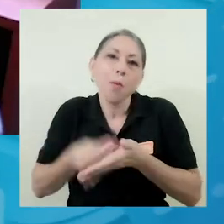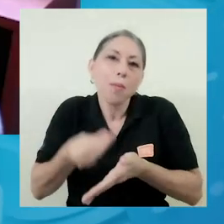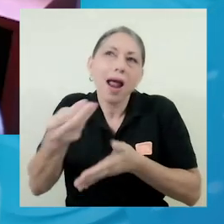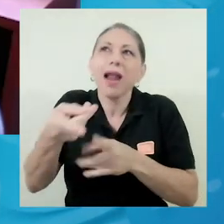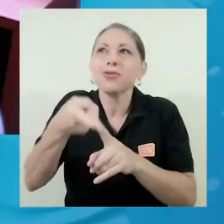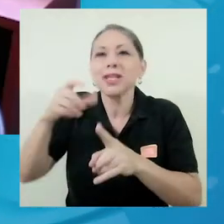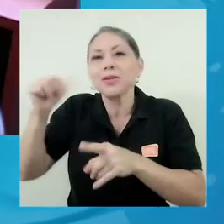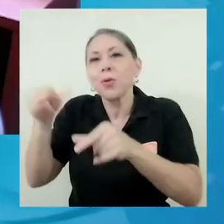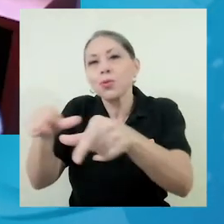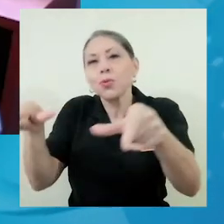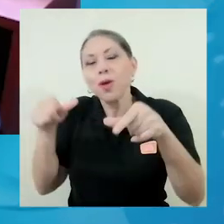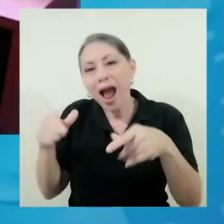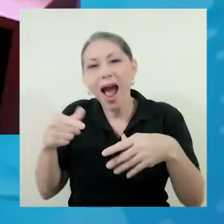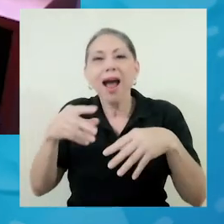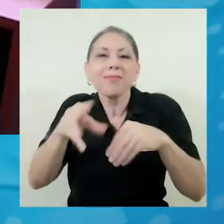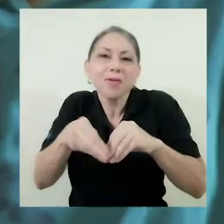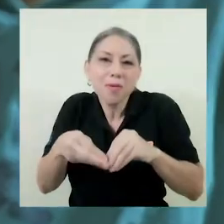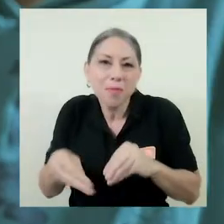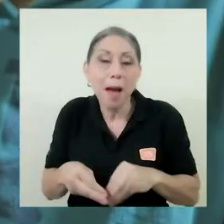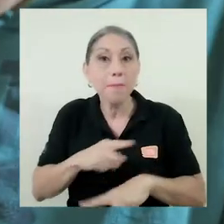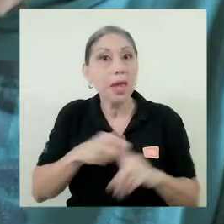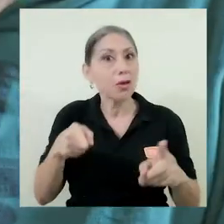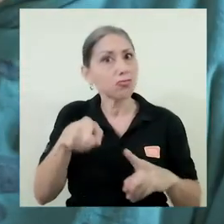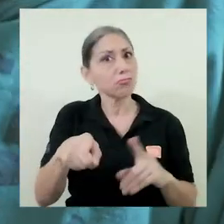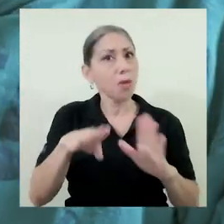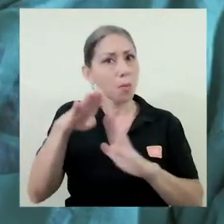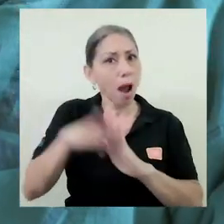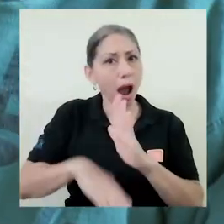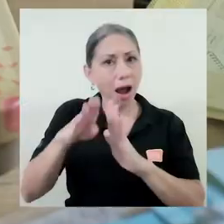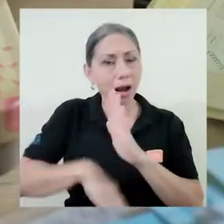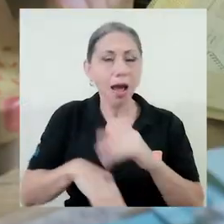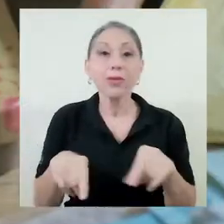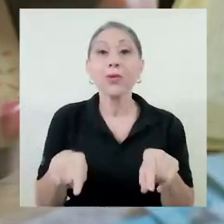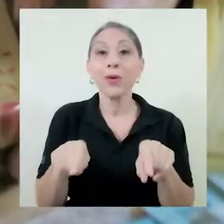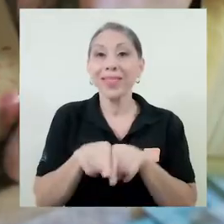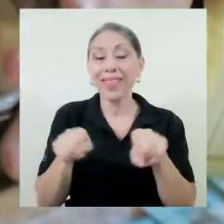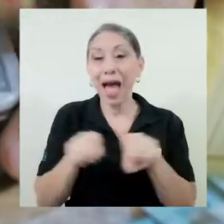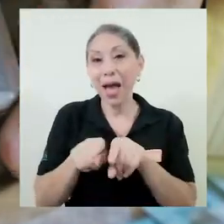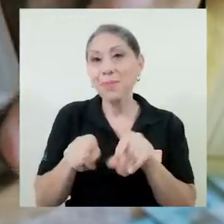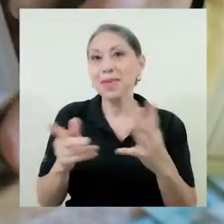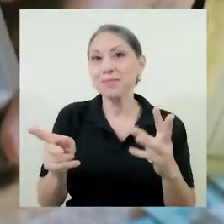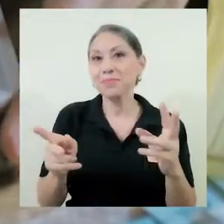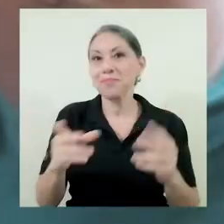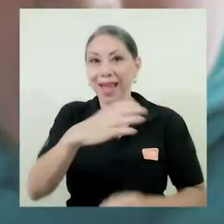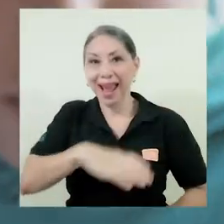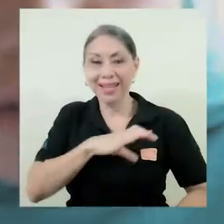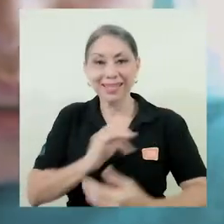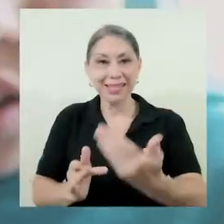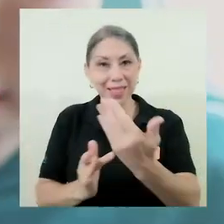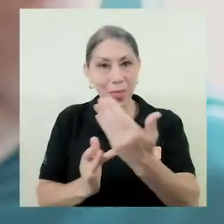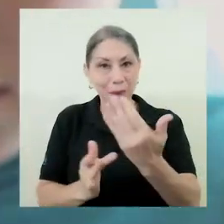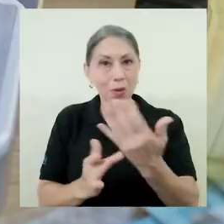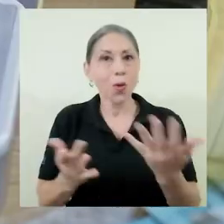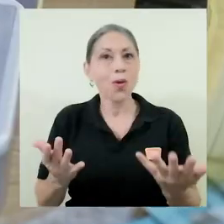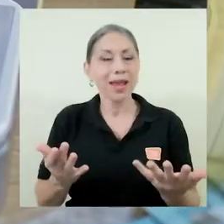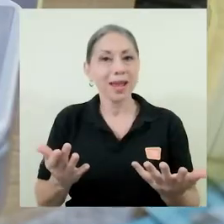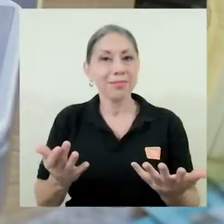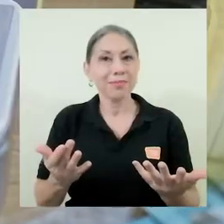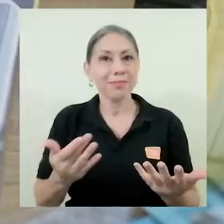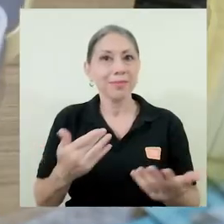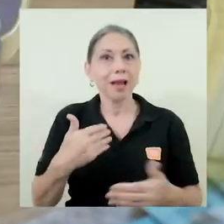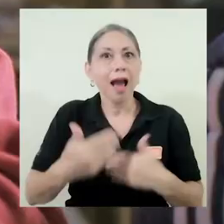sumamente barato, ¿verdad? También está ese otro lado tecnológico, ¿verdad? Es de cómo se han ido